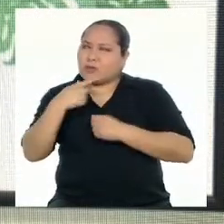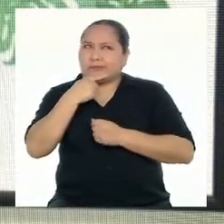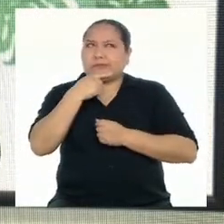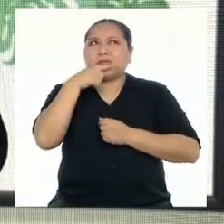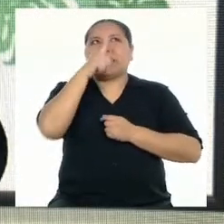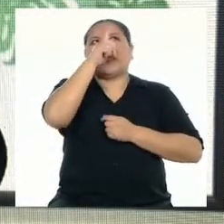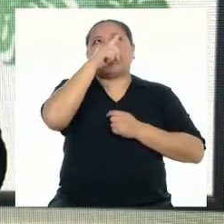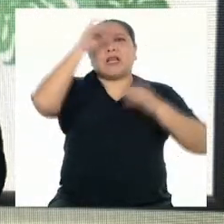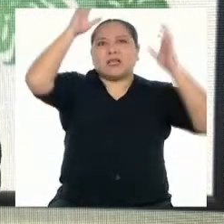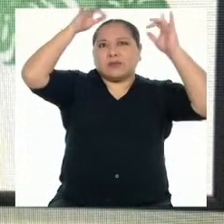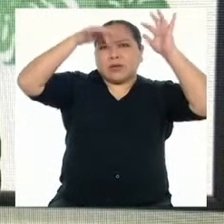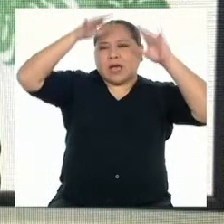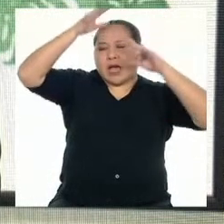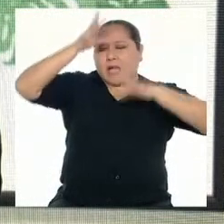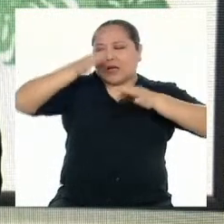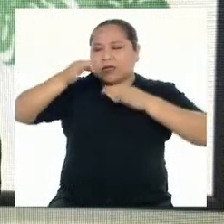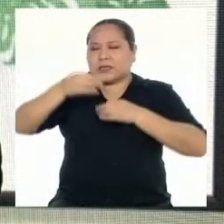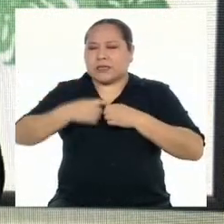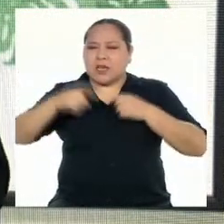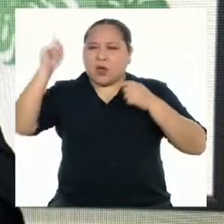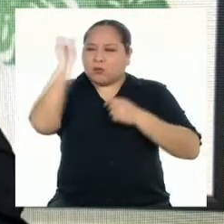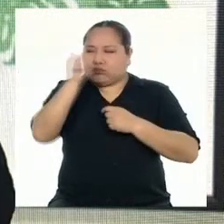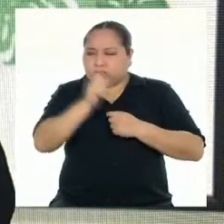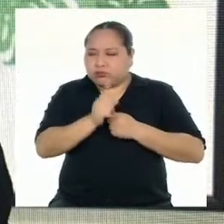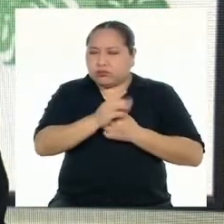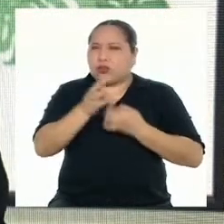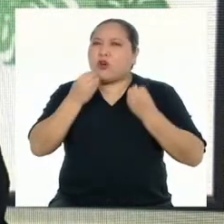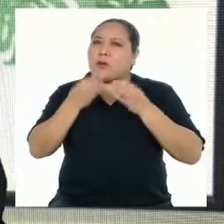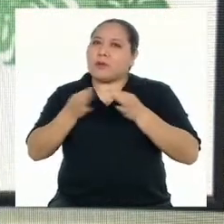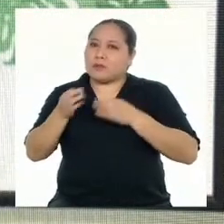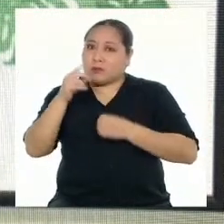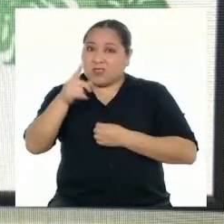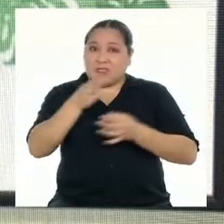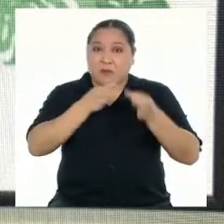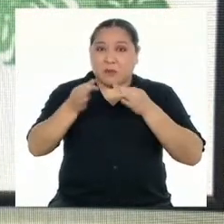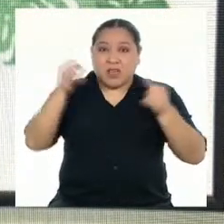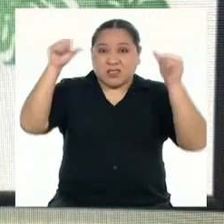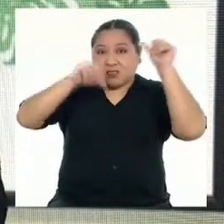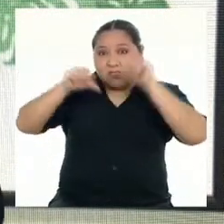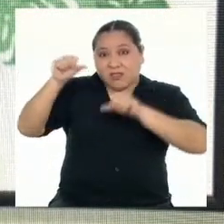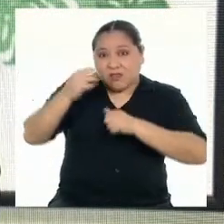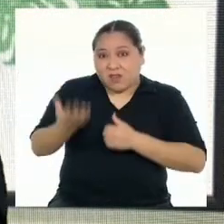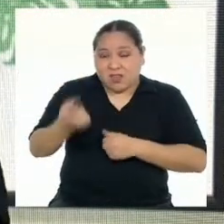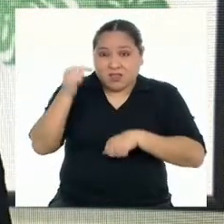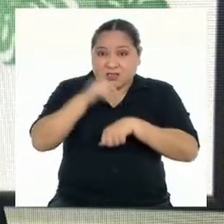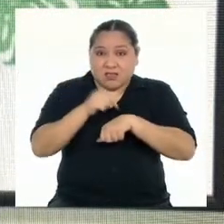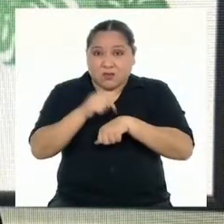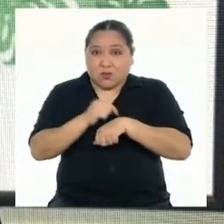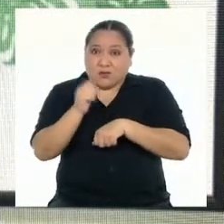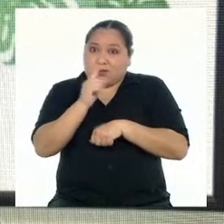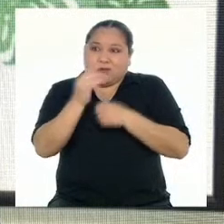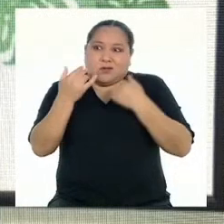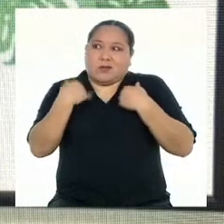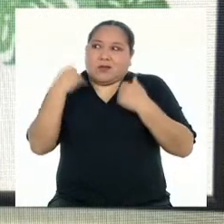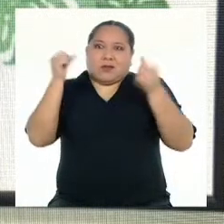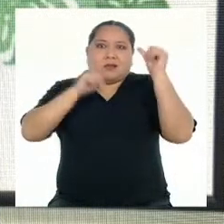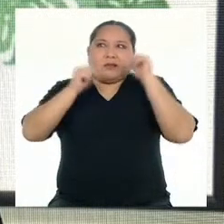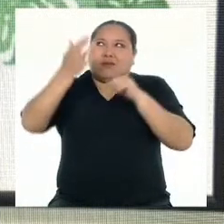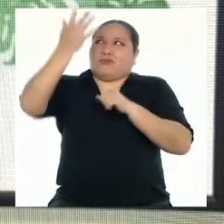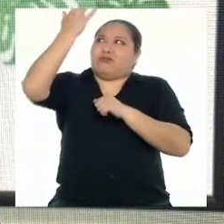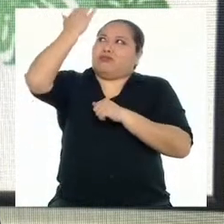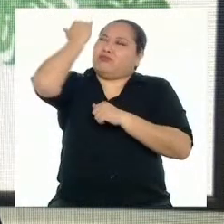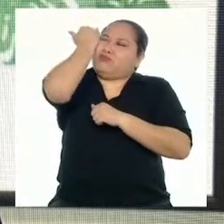naturaleza, la lluvia, los truenos. ¿Creen ustedes que va a ser una explicación científica? En esos momentos no se contaba con la ciencia.